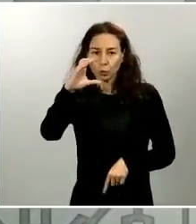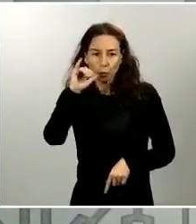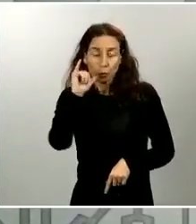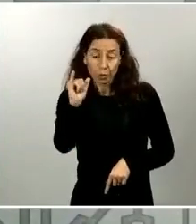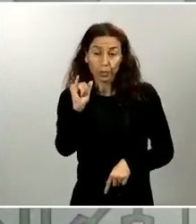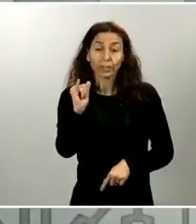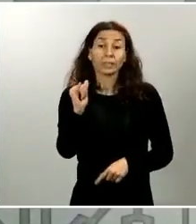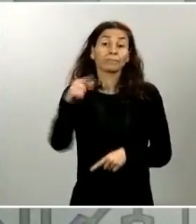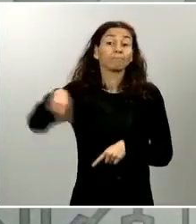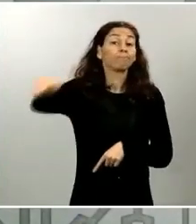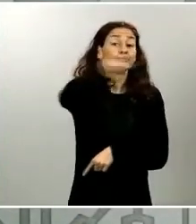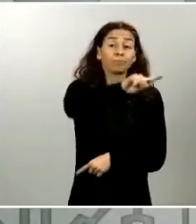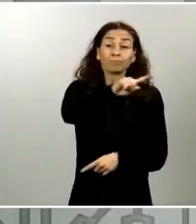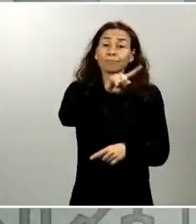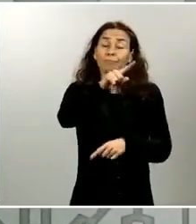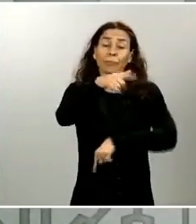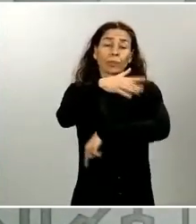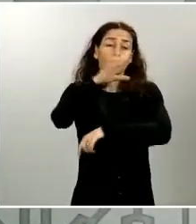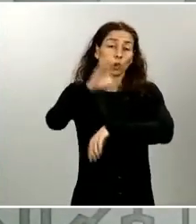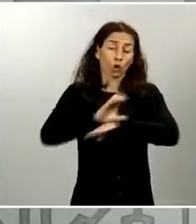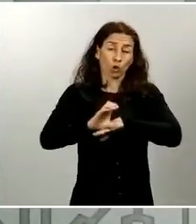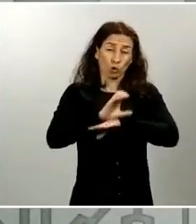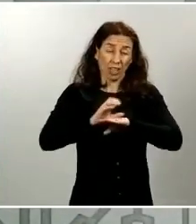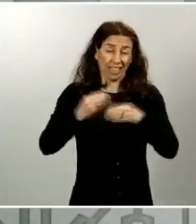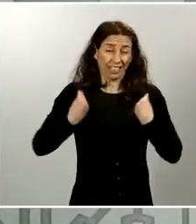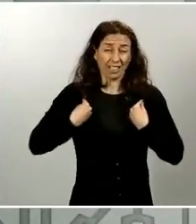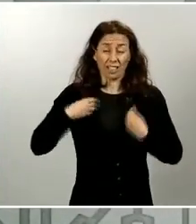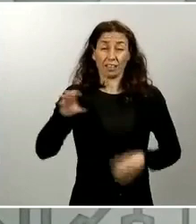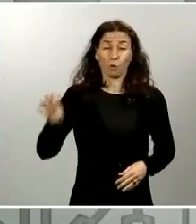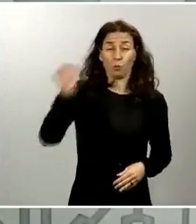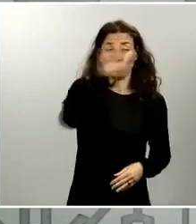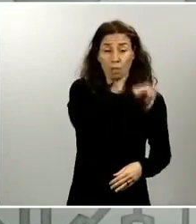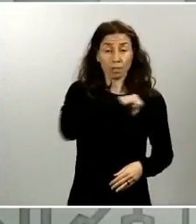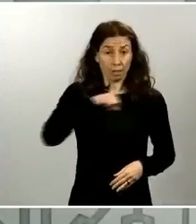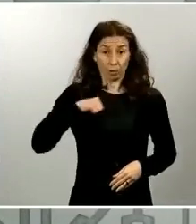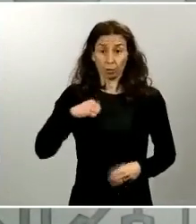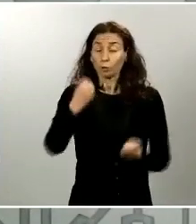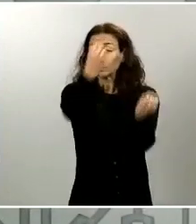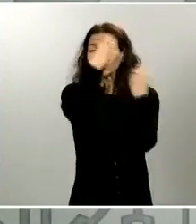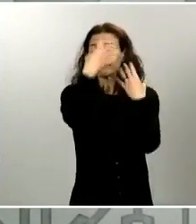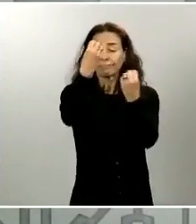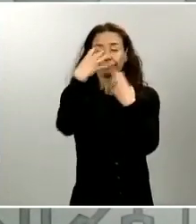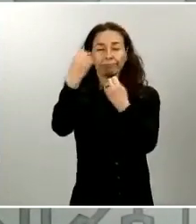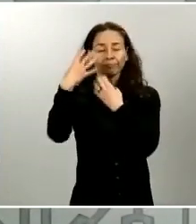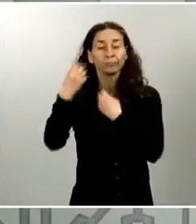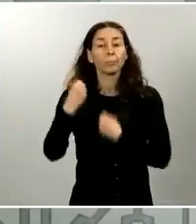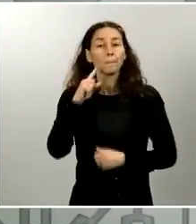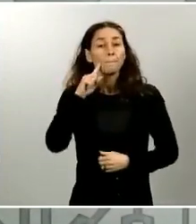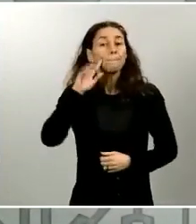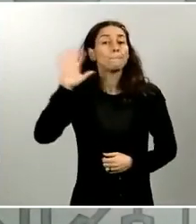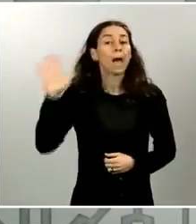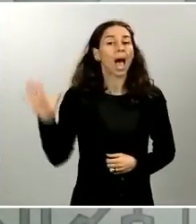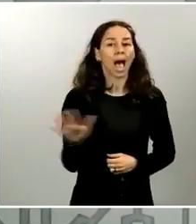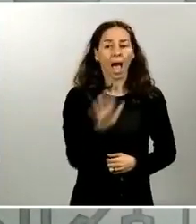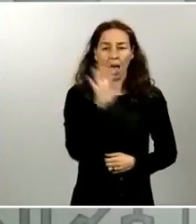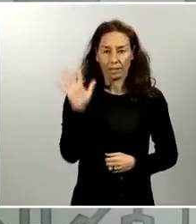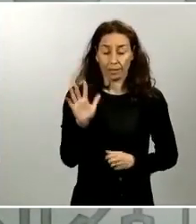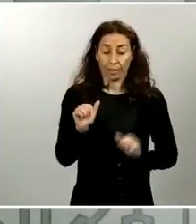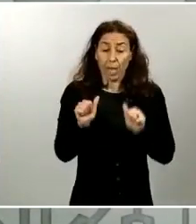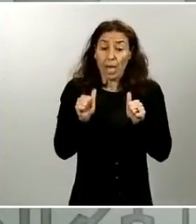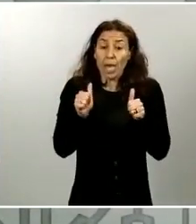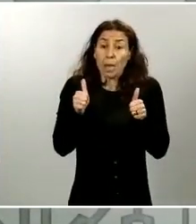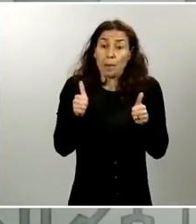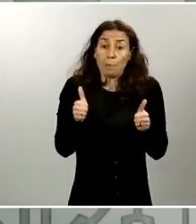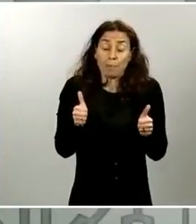transmitiendo desde las consejerías de sanidad de las comunidades autónomas es que empiezan, aunque despacio, empieza